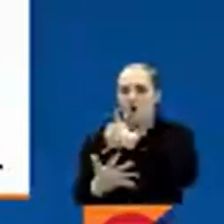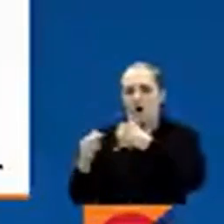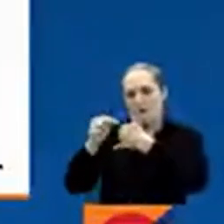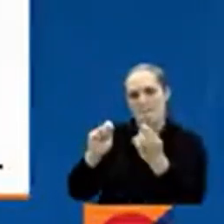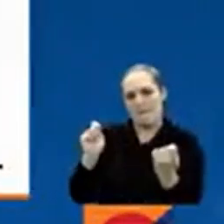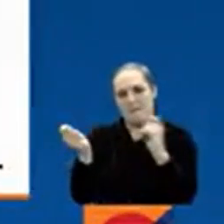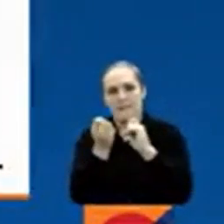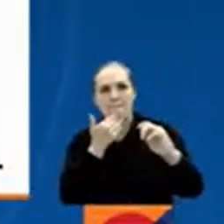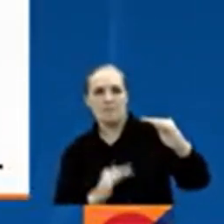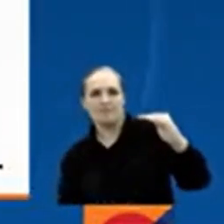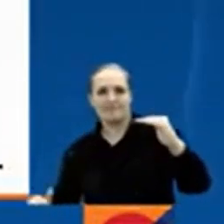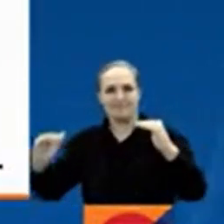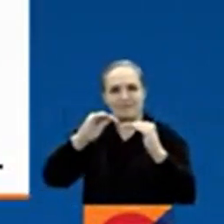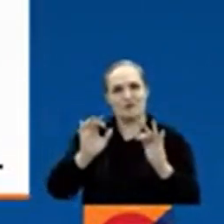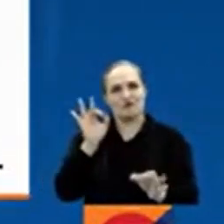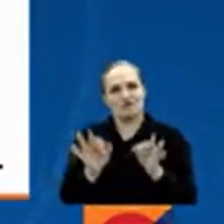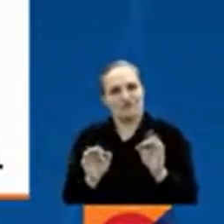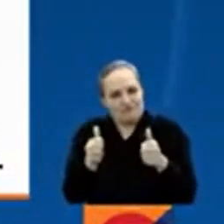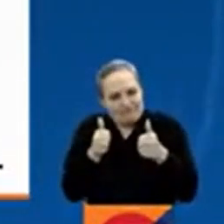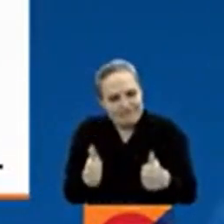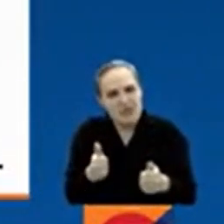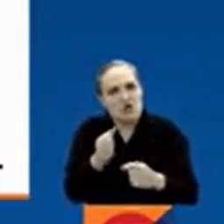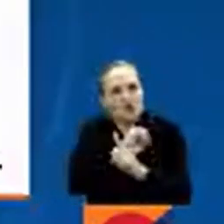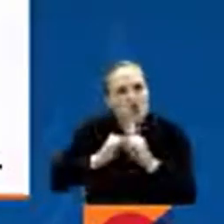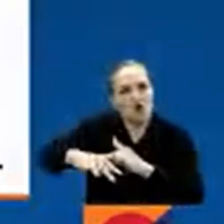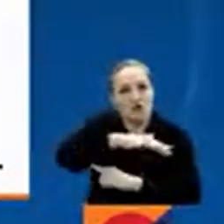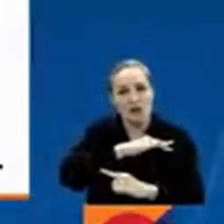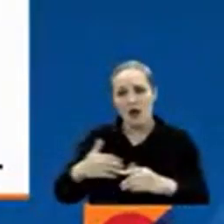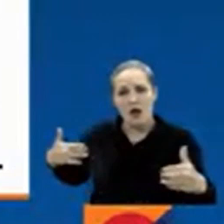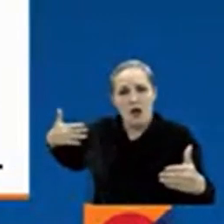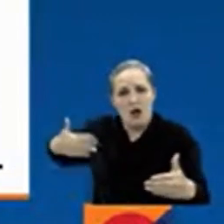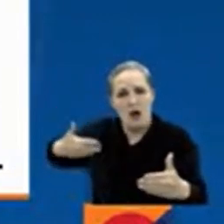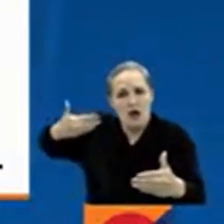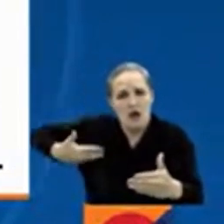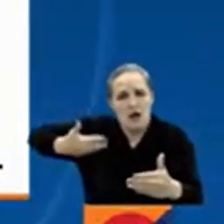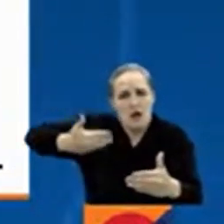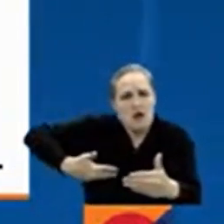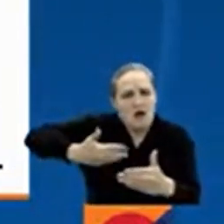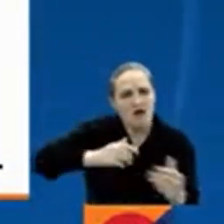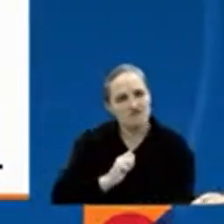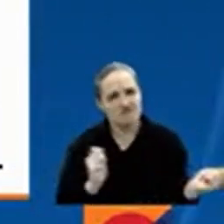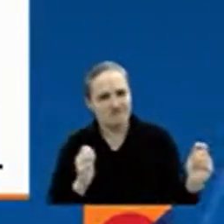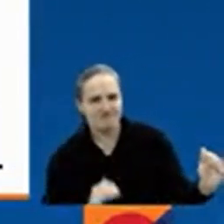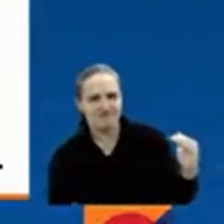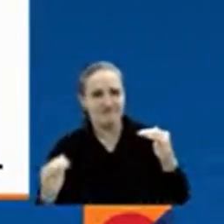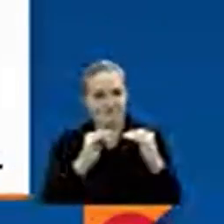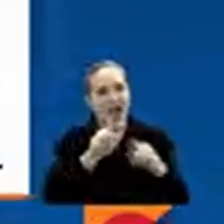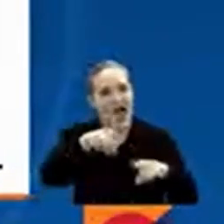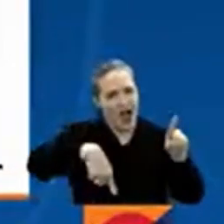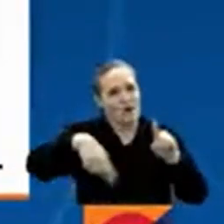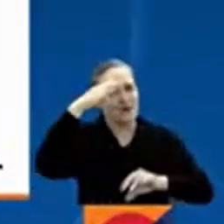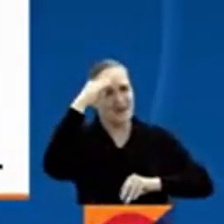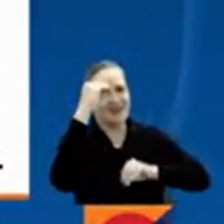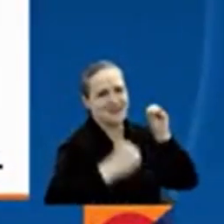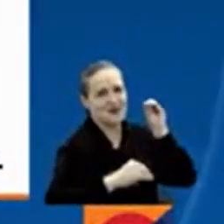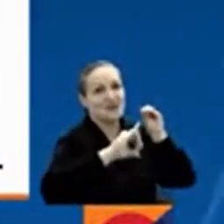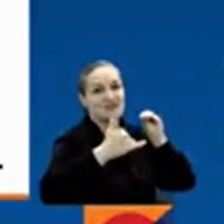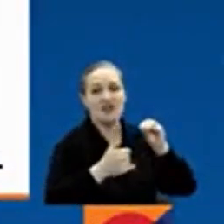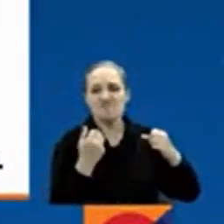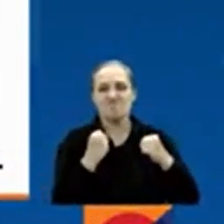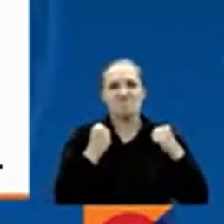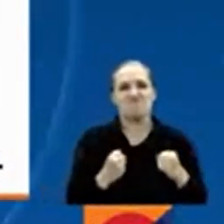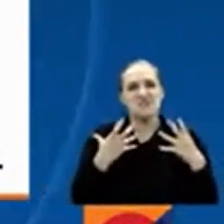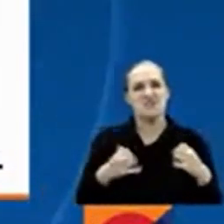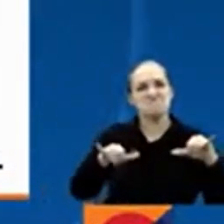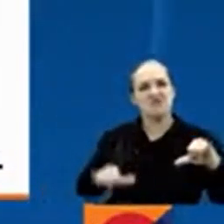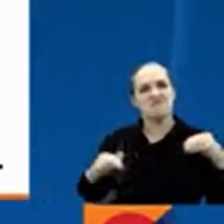justicia social y el acumulado de las luchas sociales de Colombia. No dudo que tendrán opositores en quienes no quieren los cambios. La